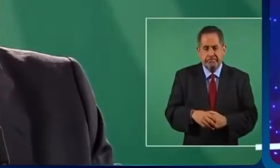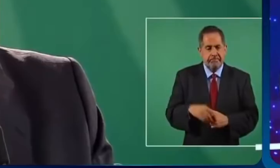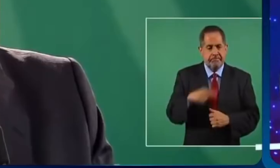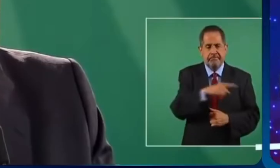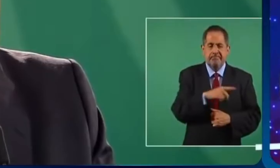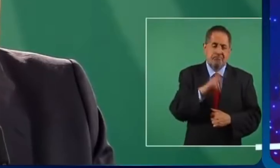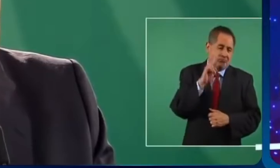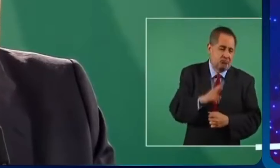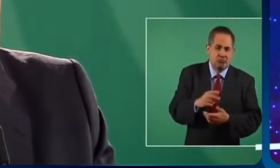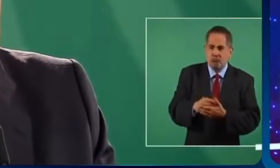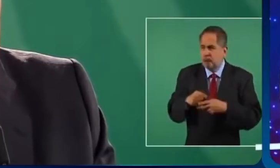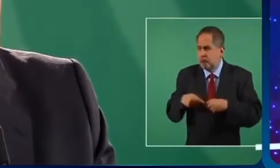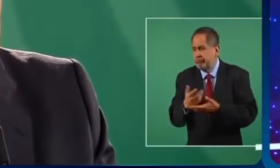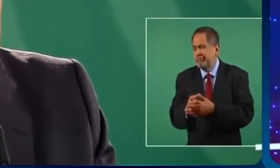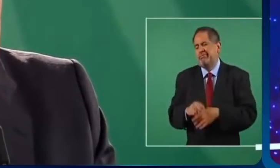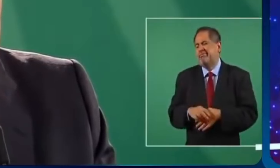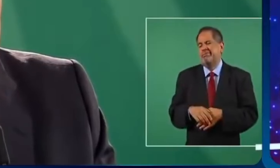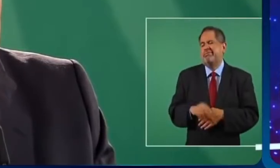desgano